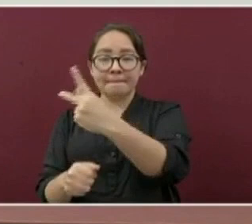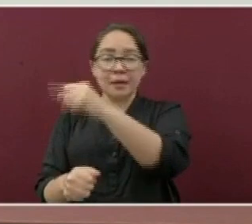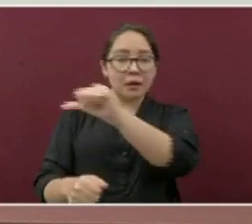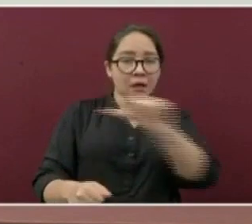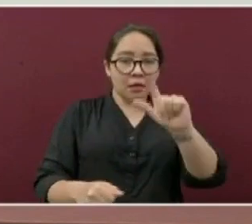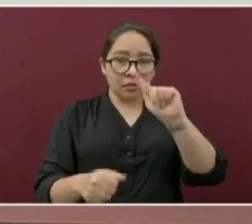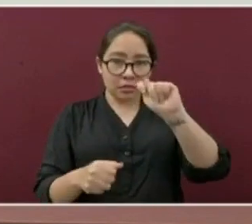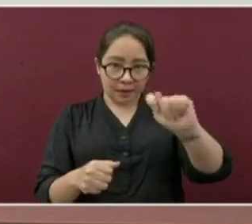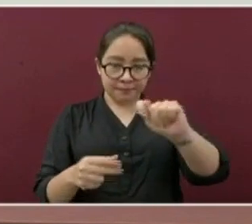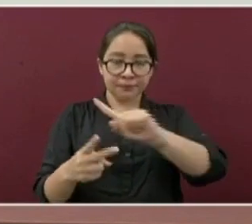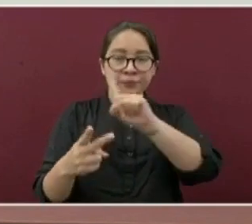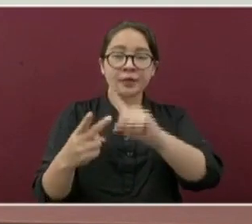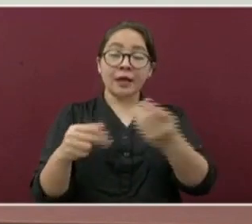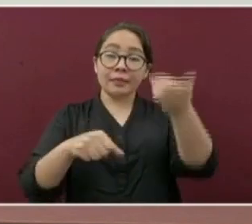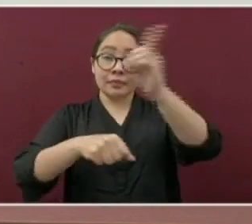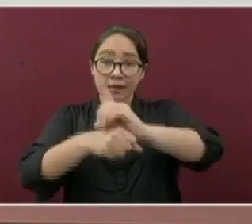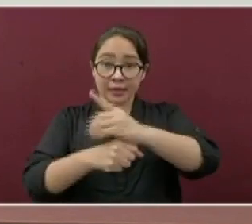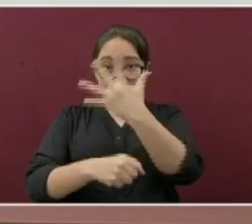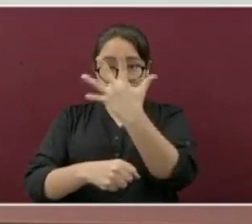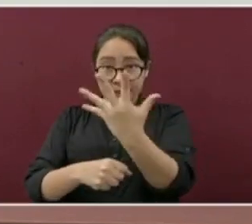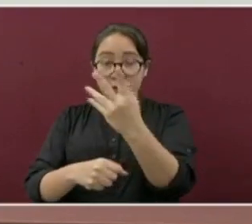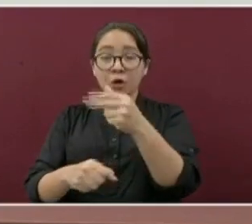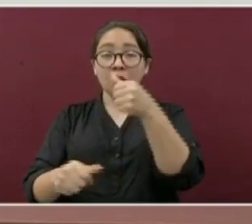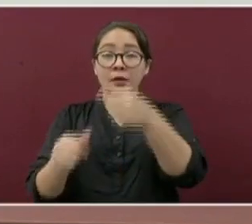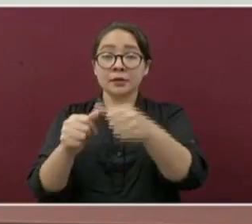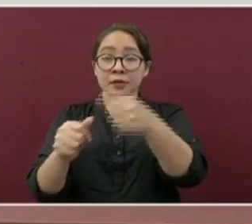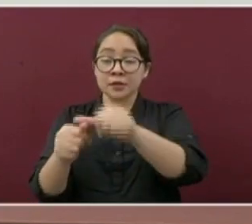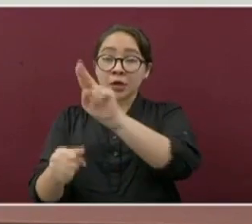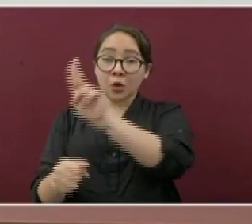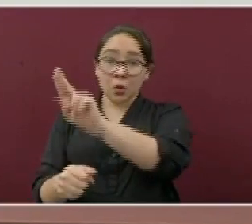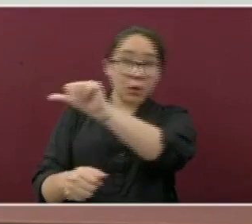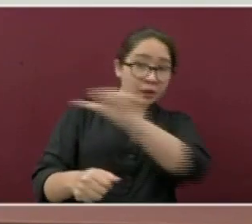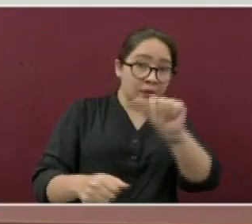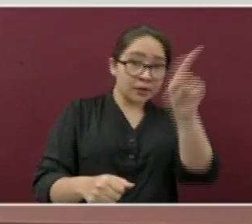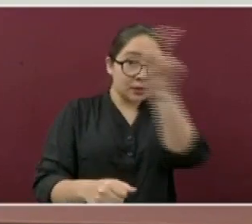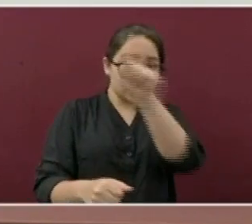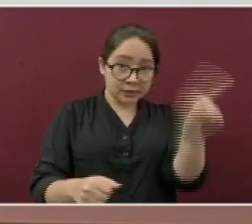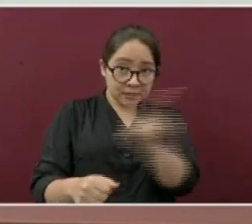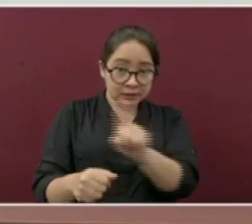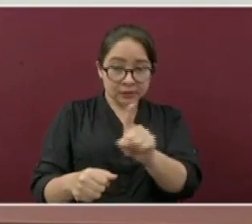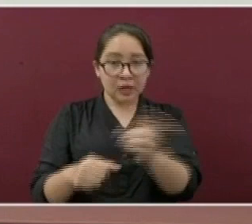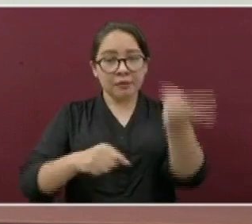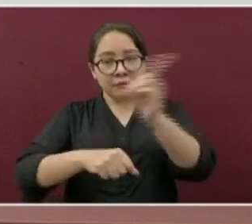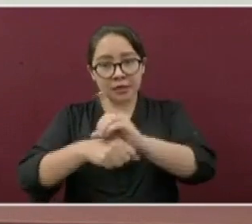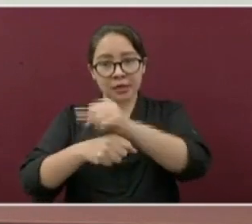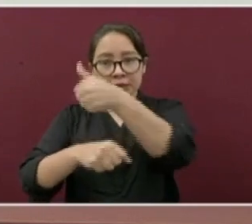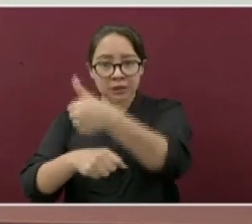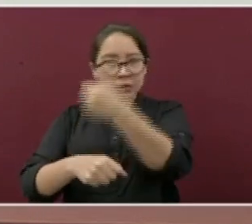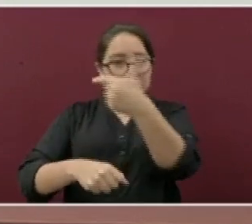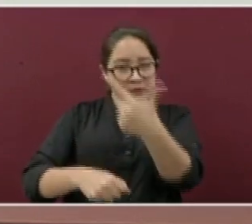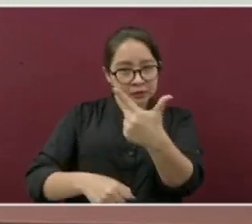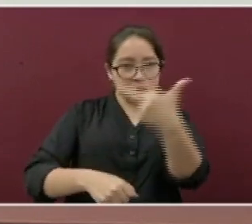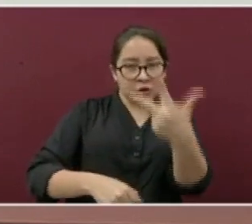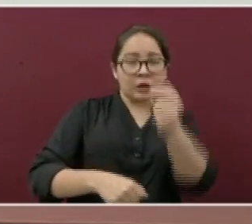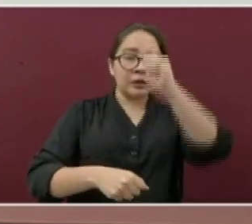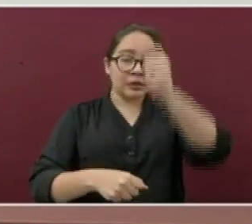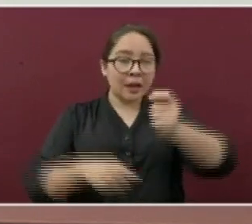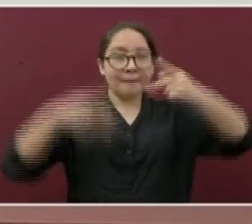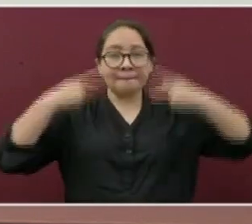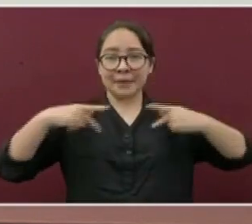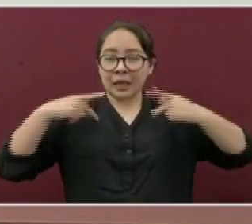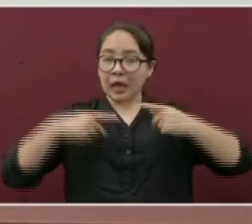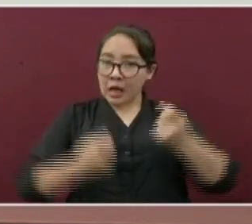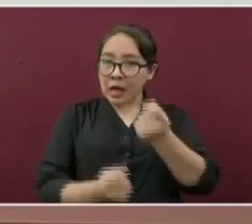el día cinco de la letra U a la Z, día seis, siete y ocho, personas que por